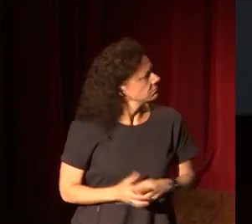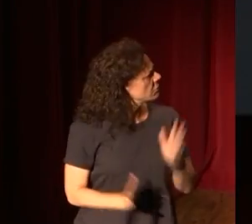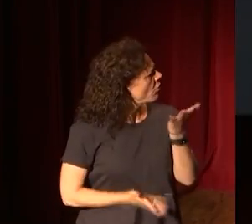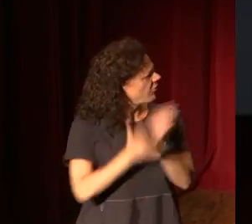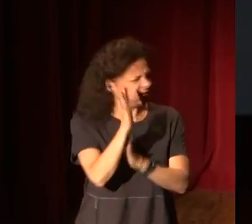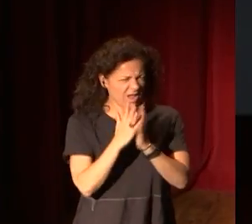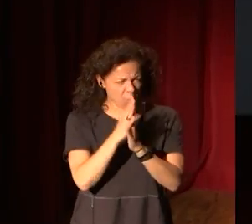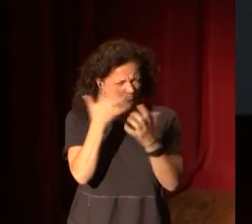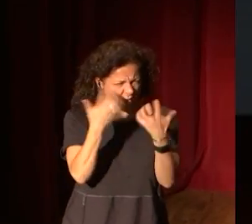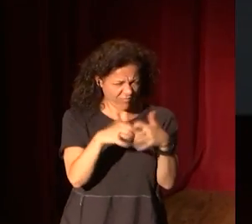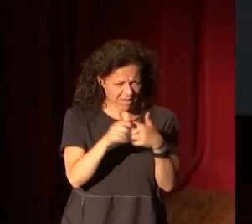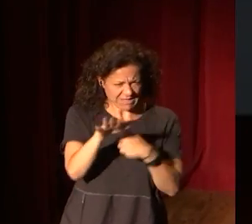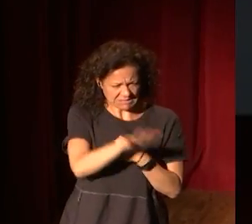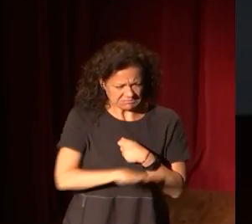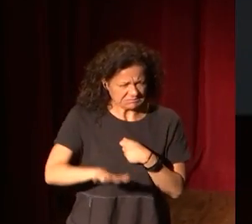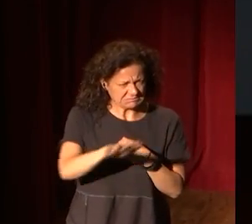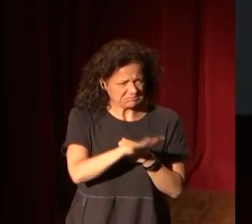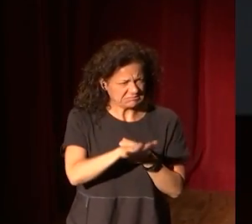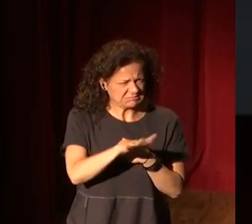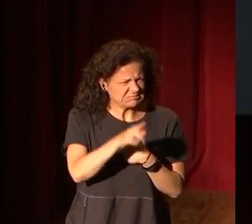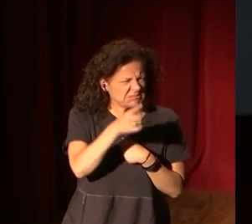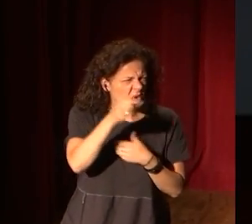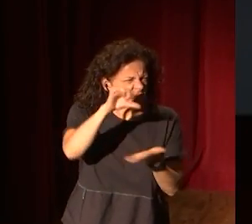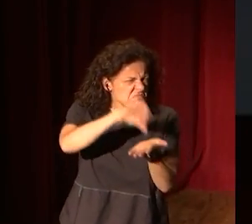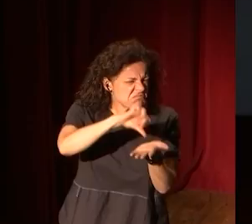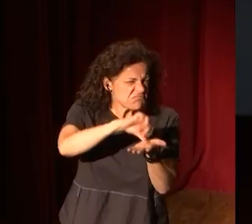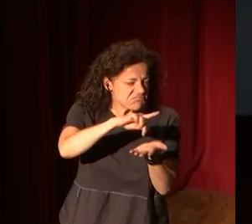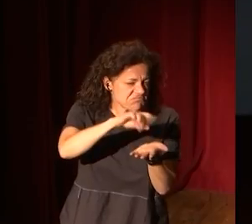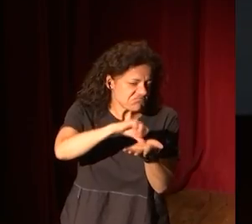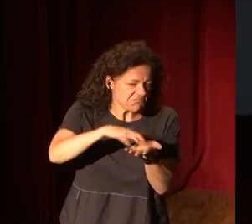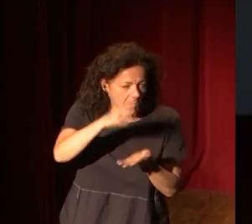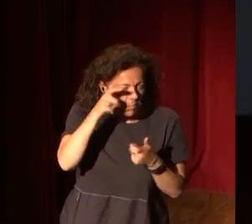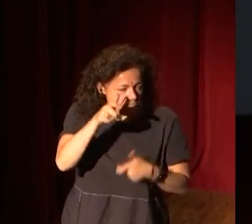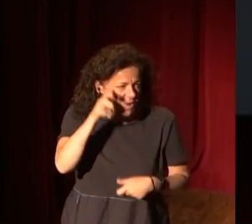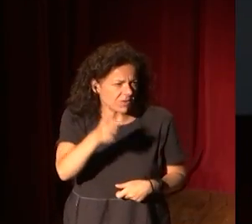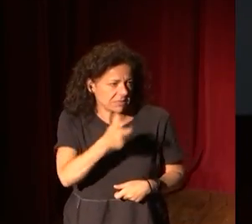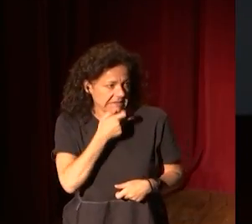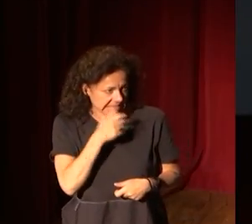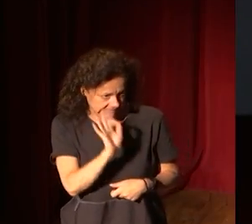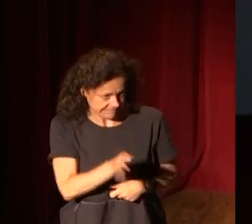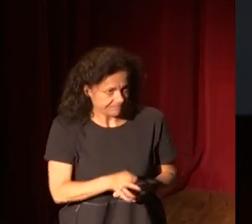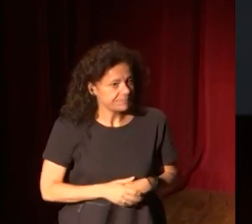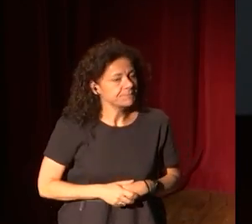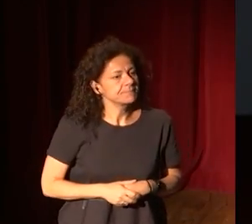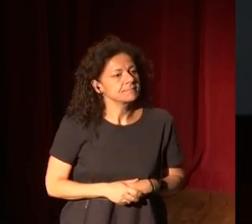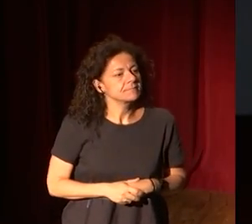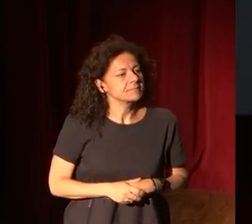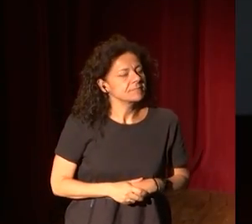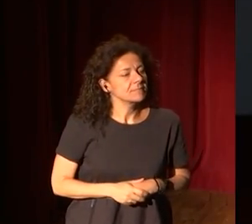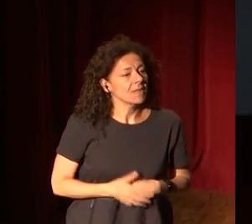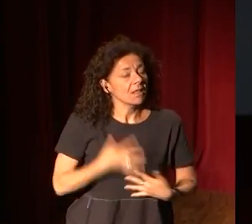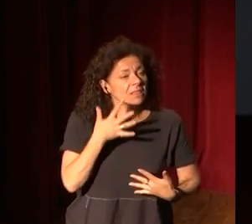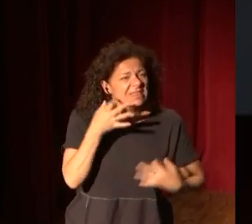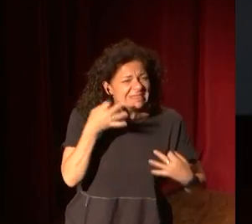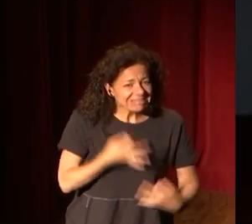en el condado, creo que de Leicestershire. Sí. Y realmente